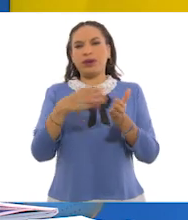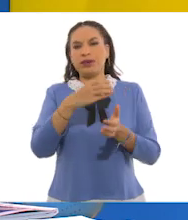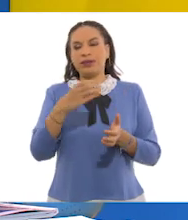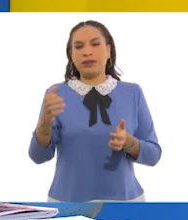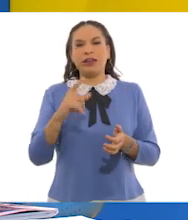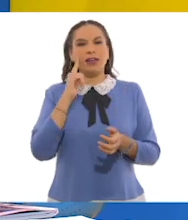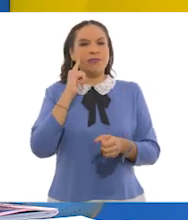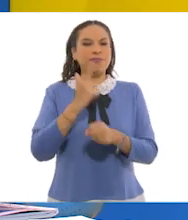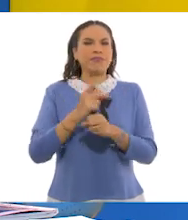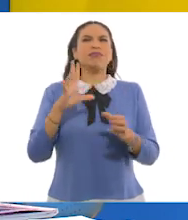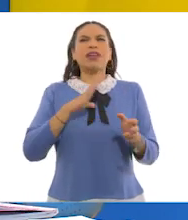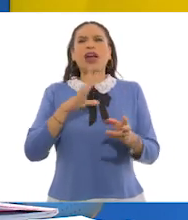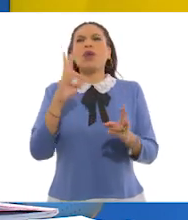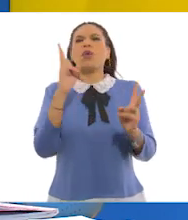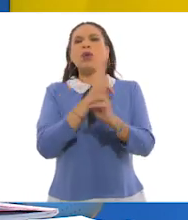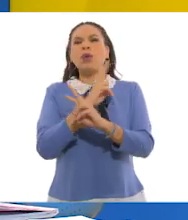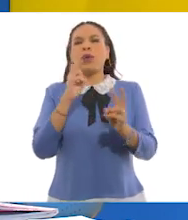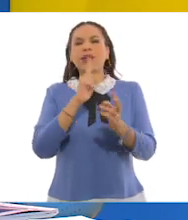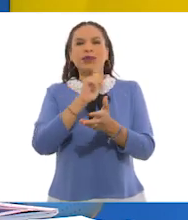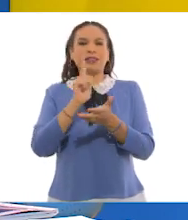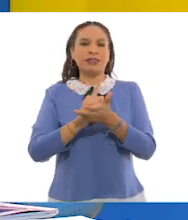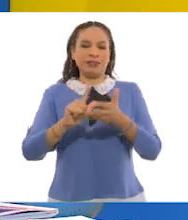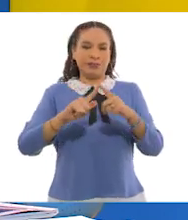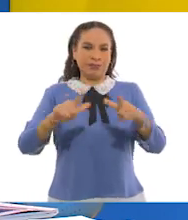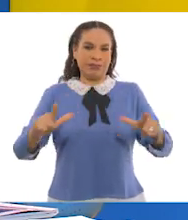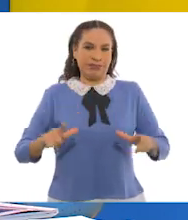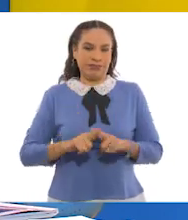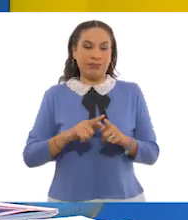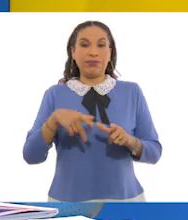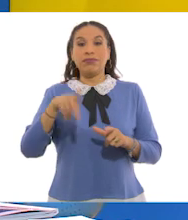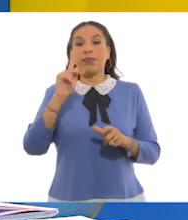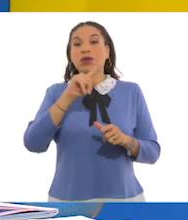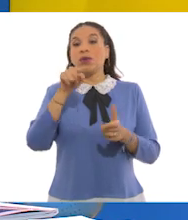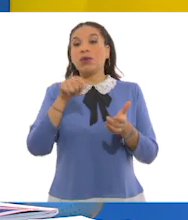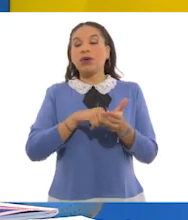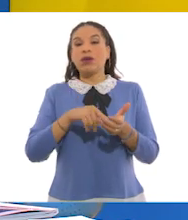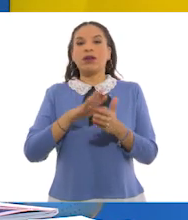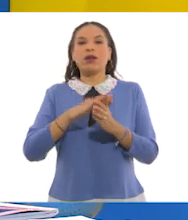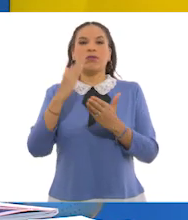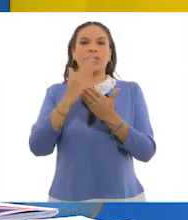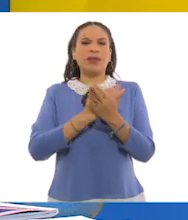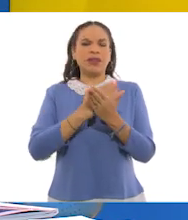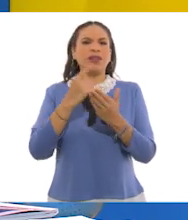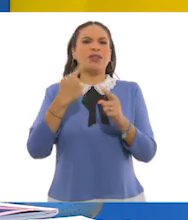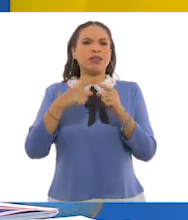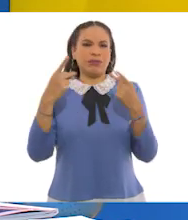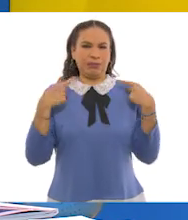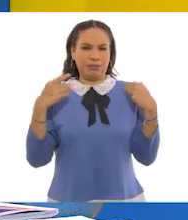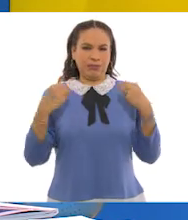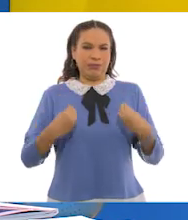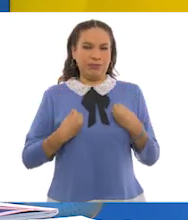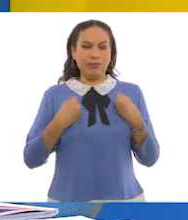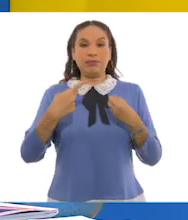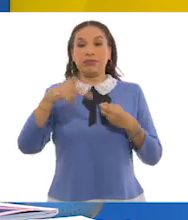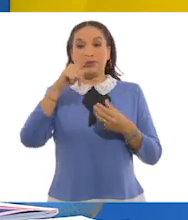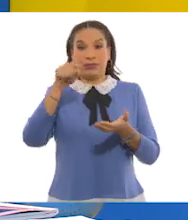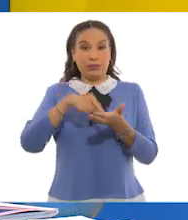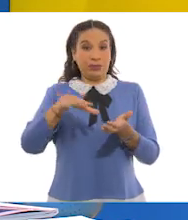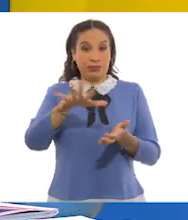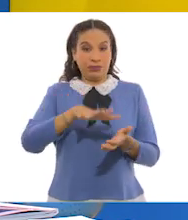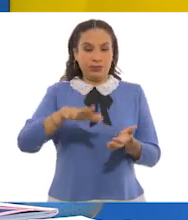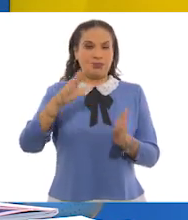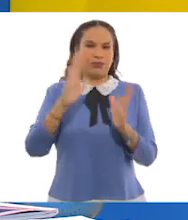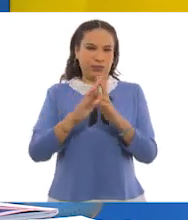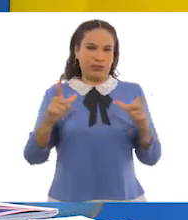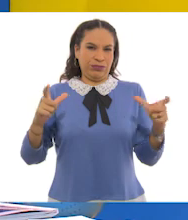aún no encontramos aire puro o lagos y ríos limpios, sobre todo en lugares con baja densidad de población. Pero incluso en esas poblaciones